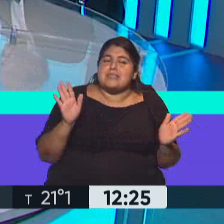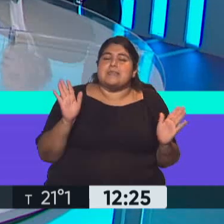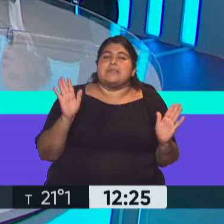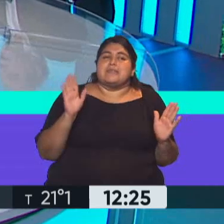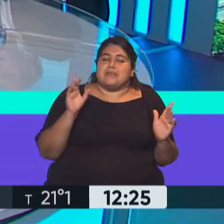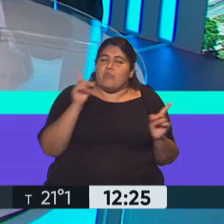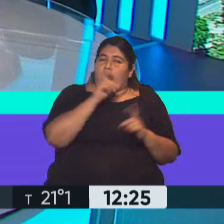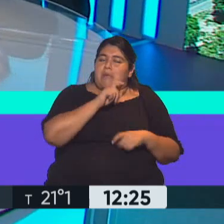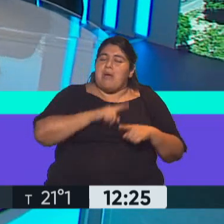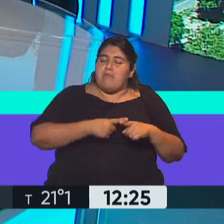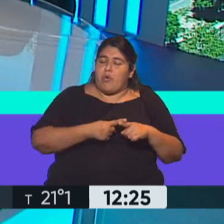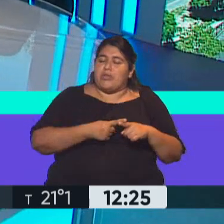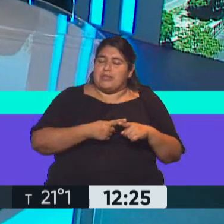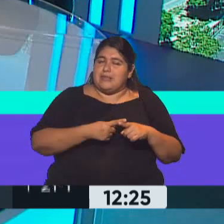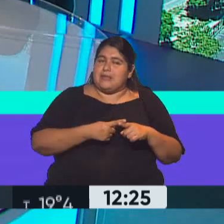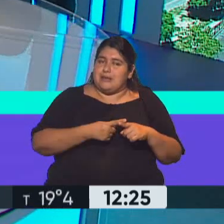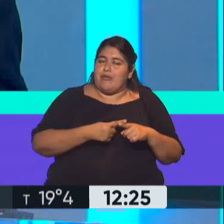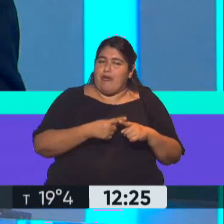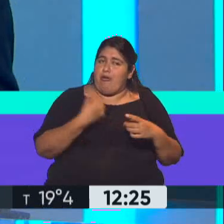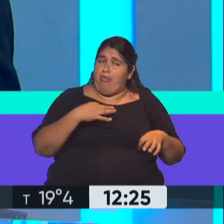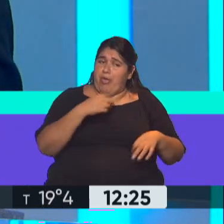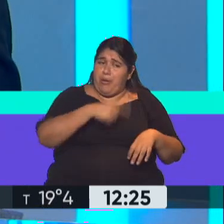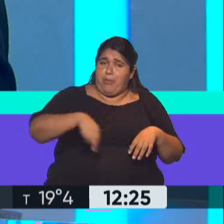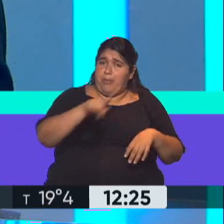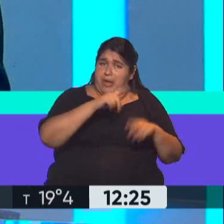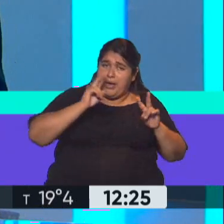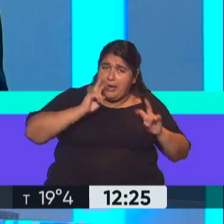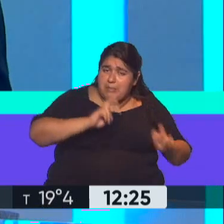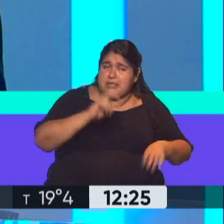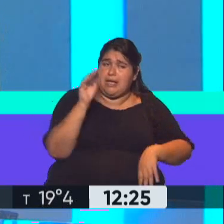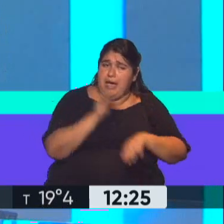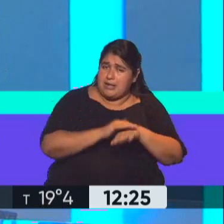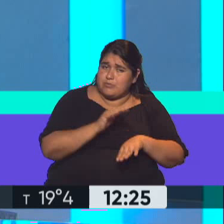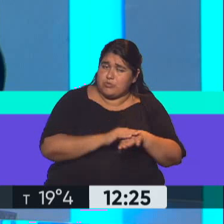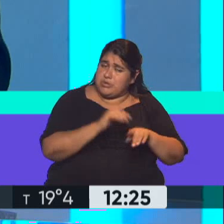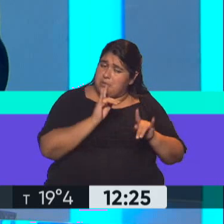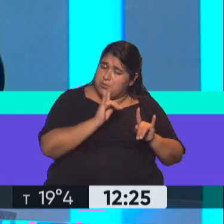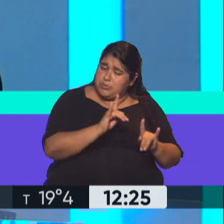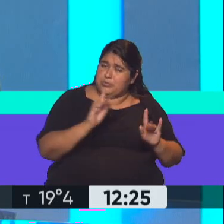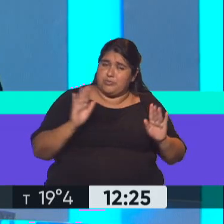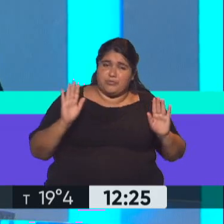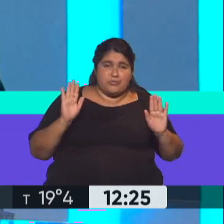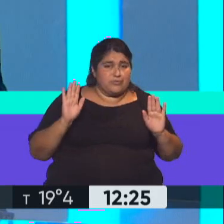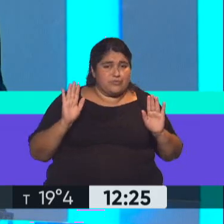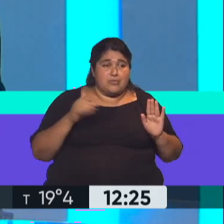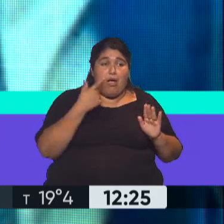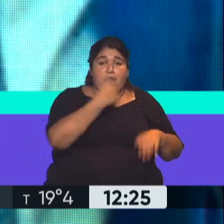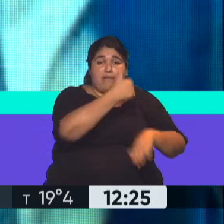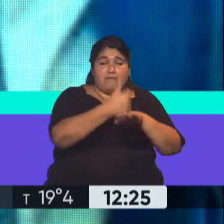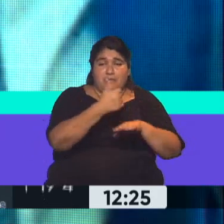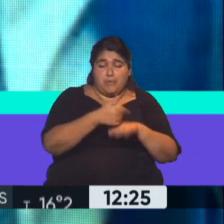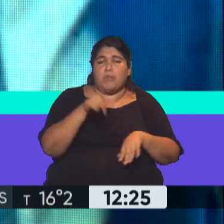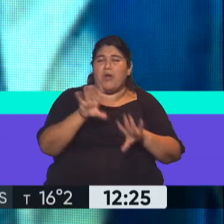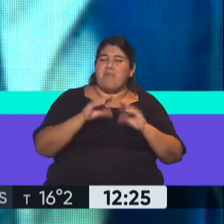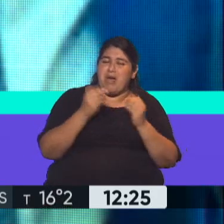política que hay que pagar, es decir, investigar y encontrar y hacer hablar a los responsables. Rulo, para